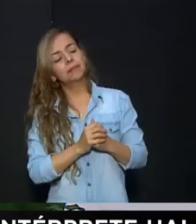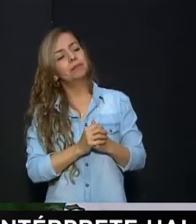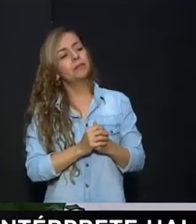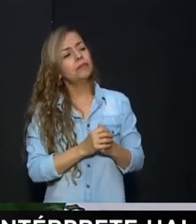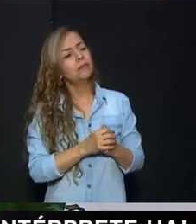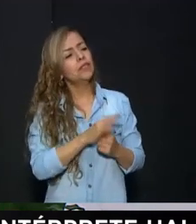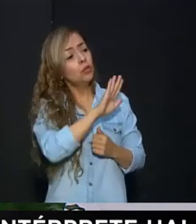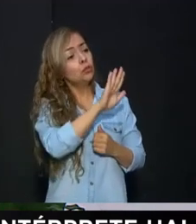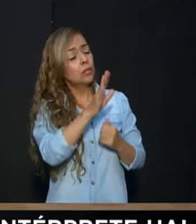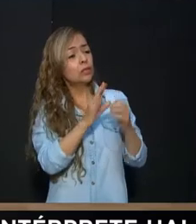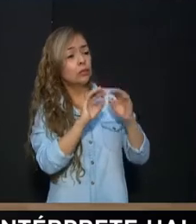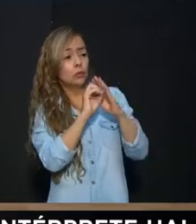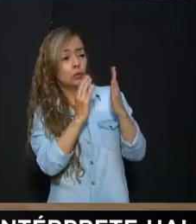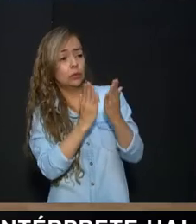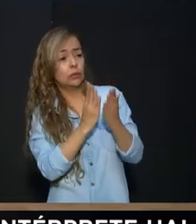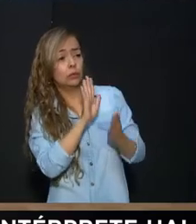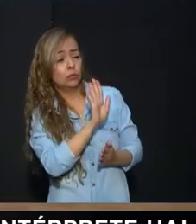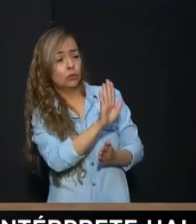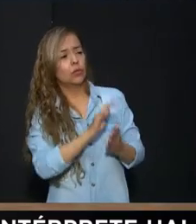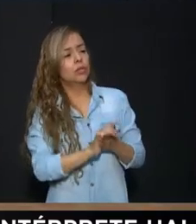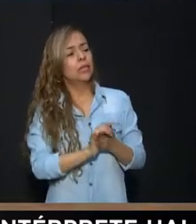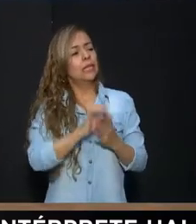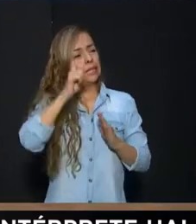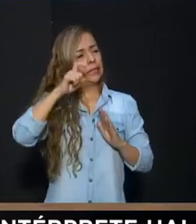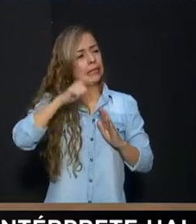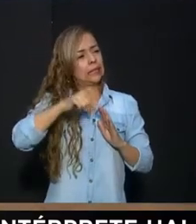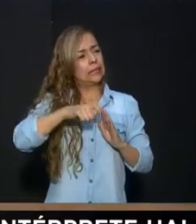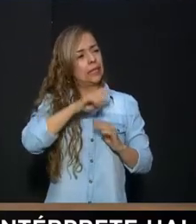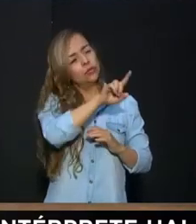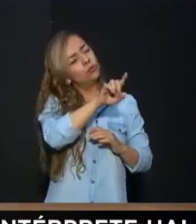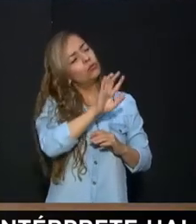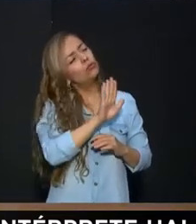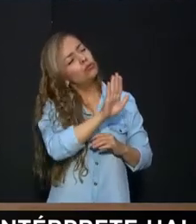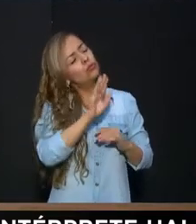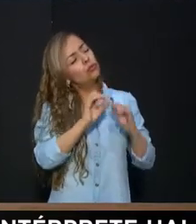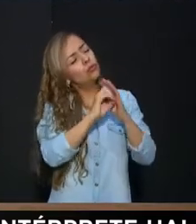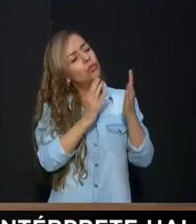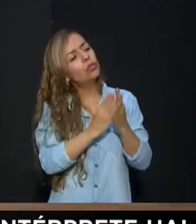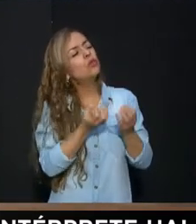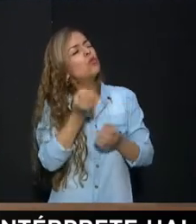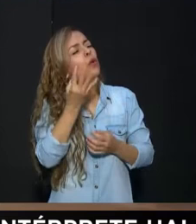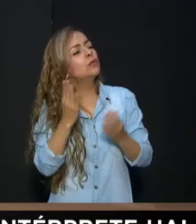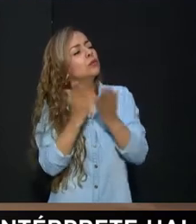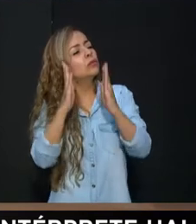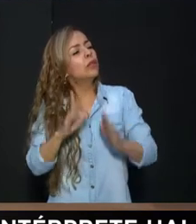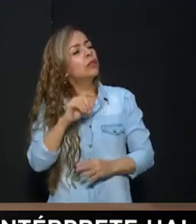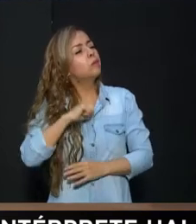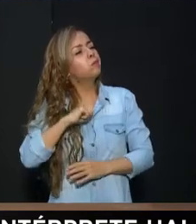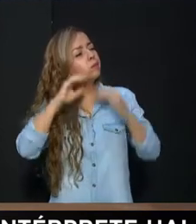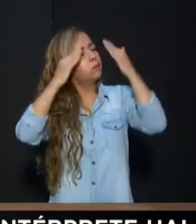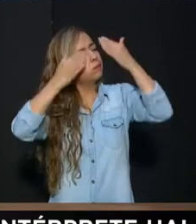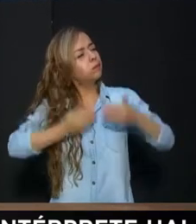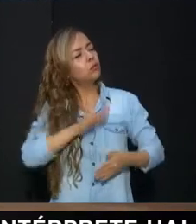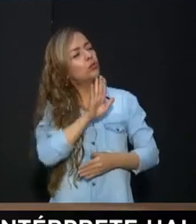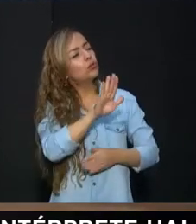logrado identificar? Porque me supongo Que ustedes realizan Todo un diagnóstico Que tienen capacidades Diferentes En la institución En la institución educativa Que usted dirige Rector